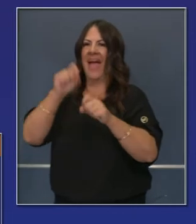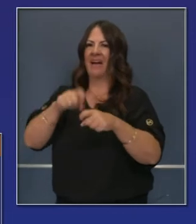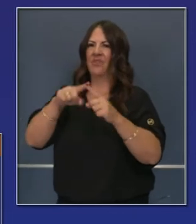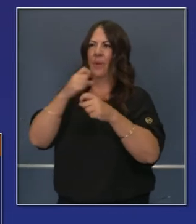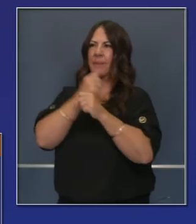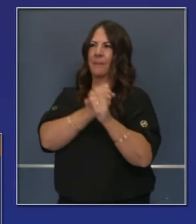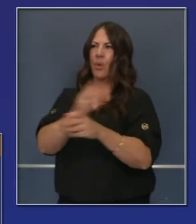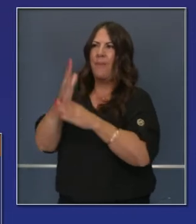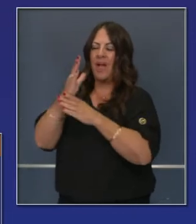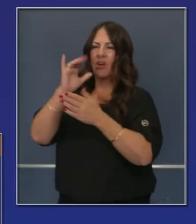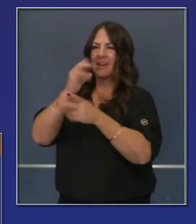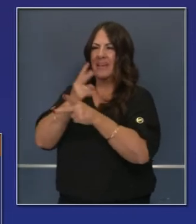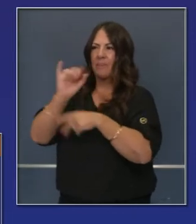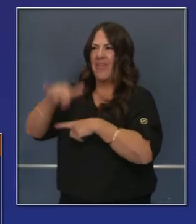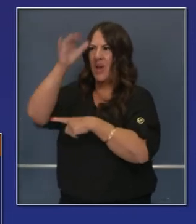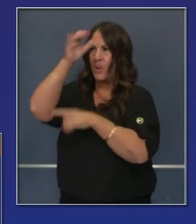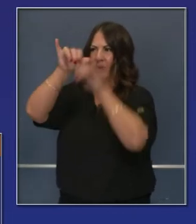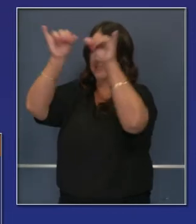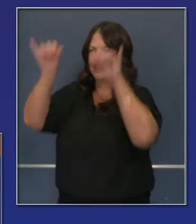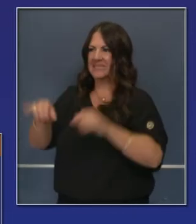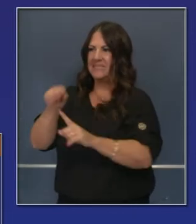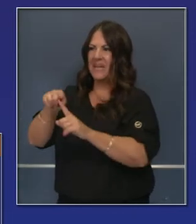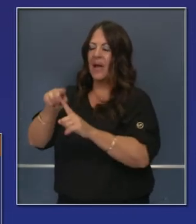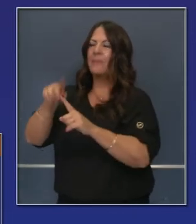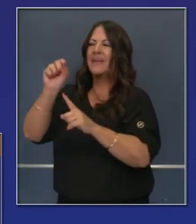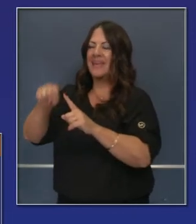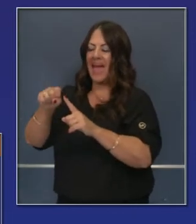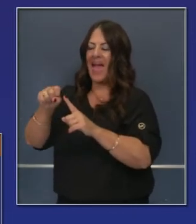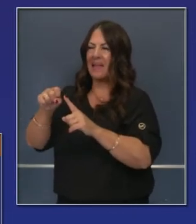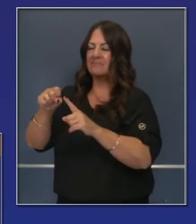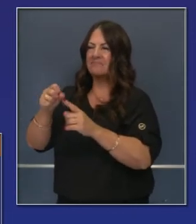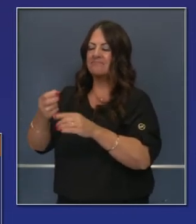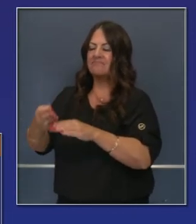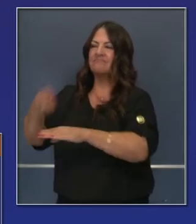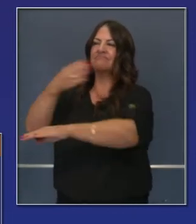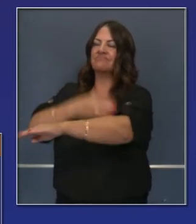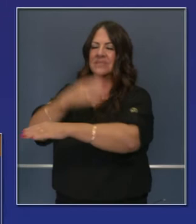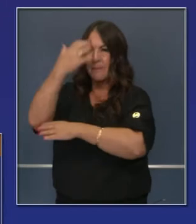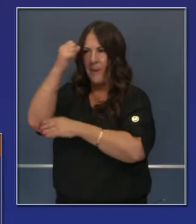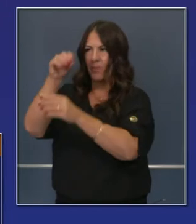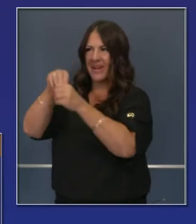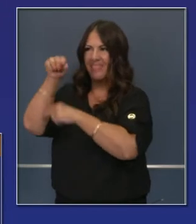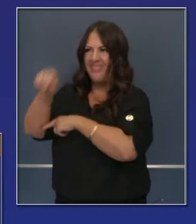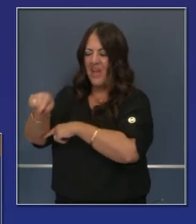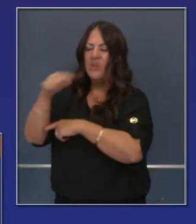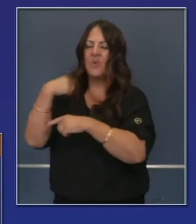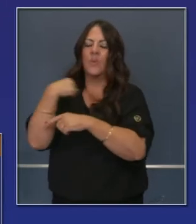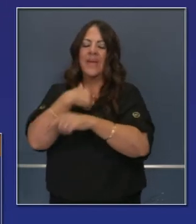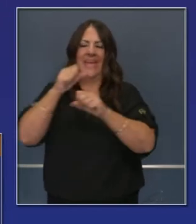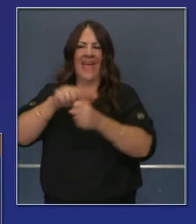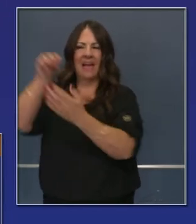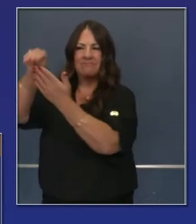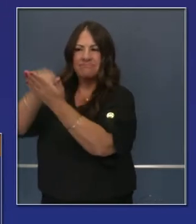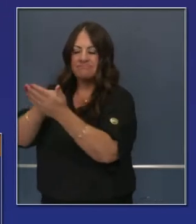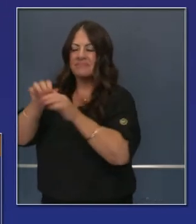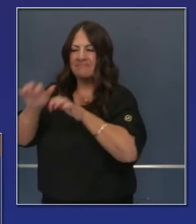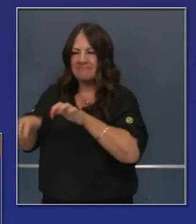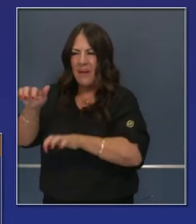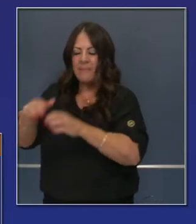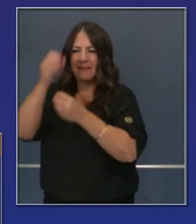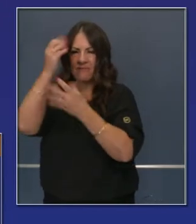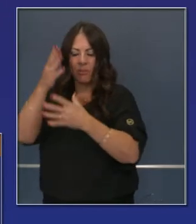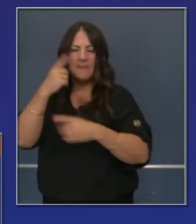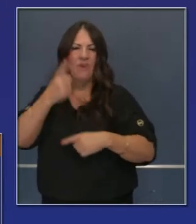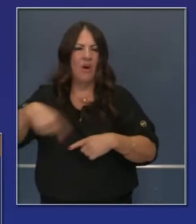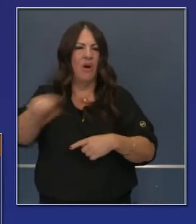cercana. Tenemos un poquito más de confianza con CARE, pero también tenemos a un equipo de personas proactivamente, como parte del equipo de trabajo de